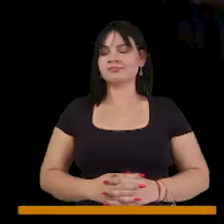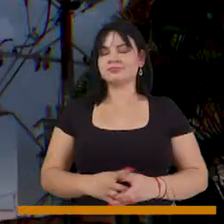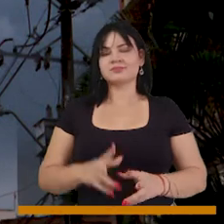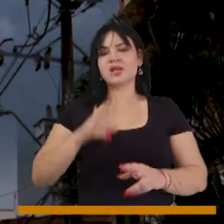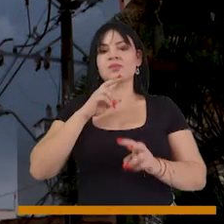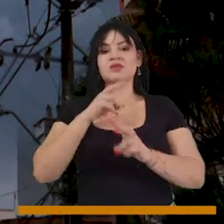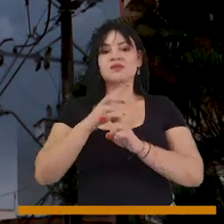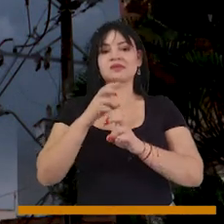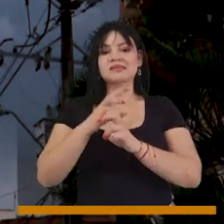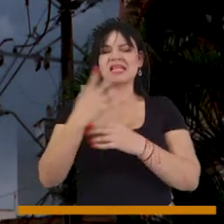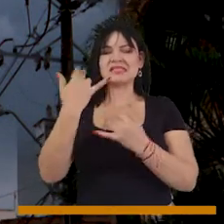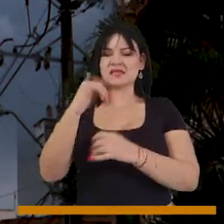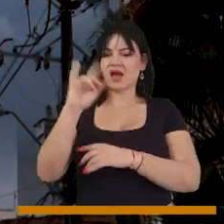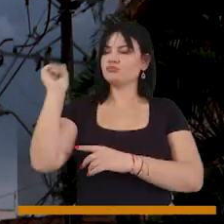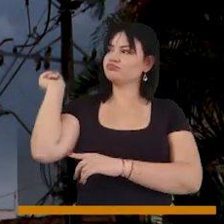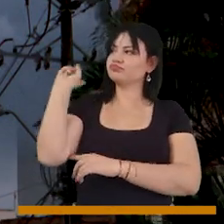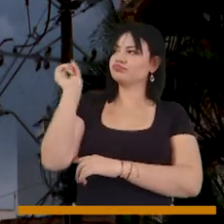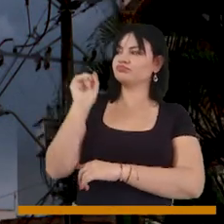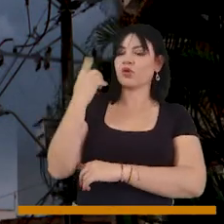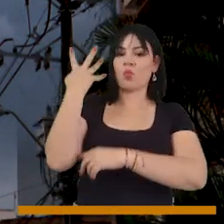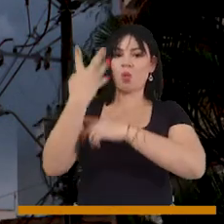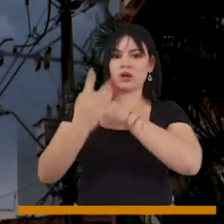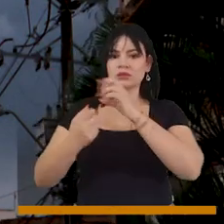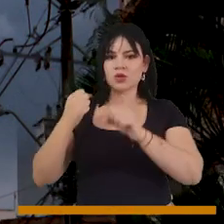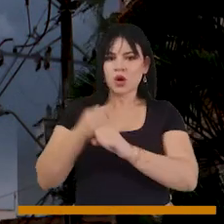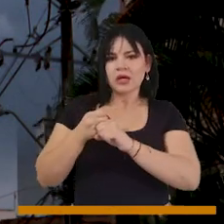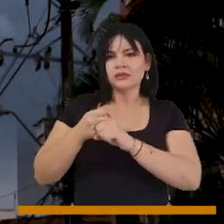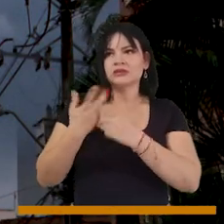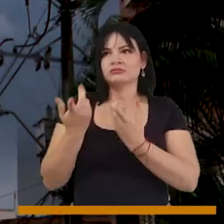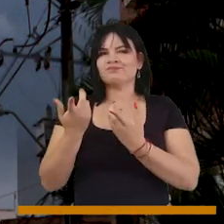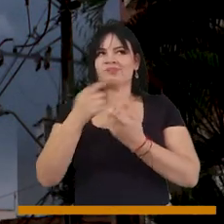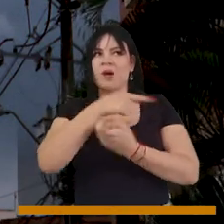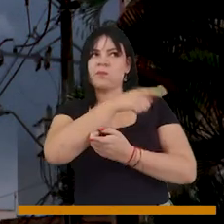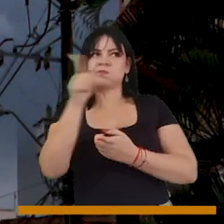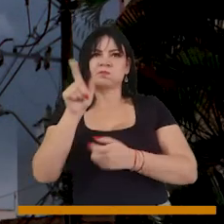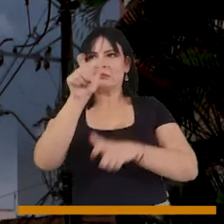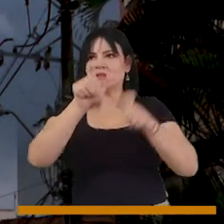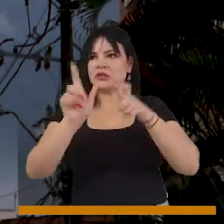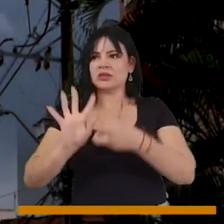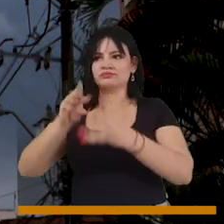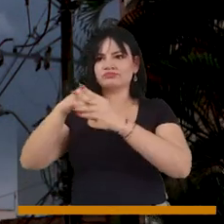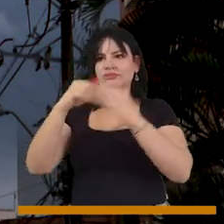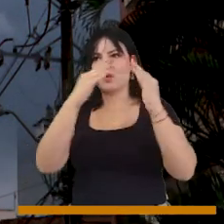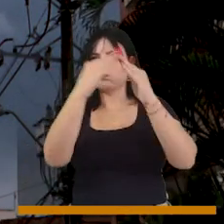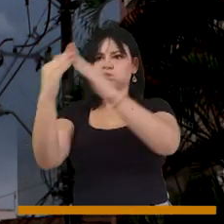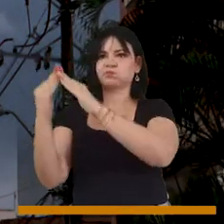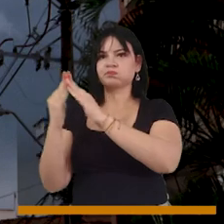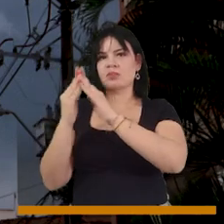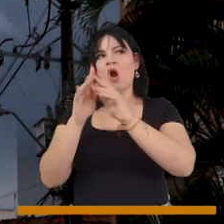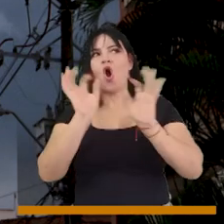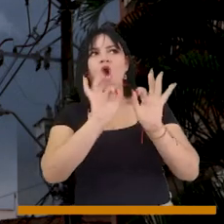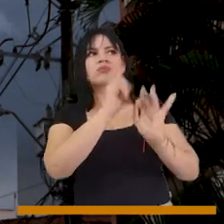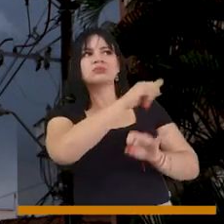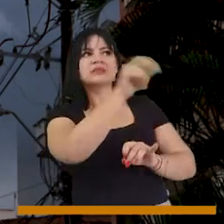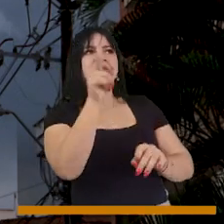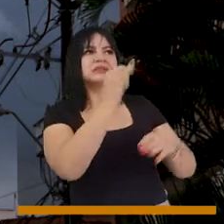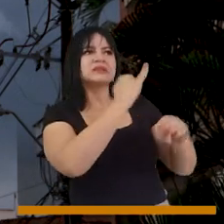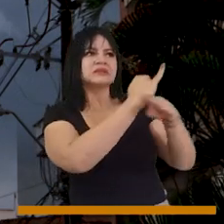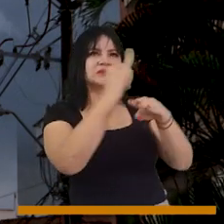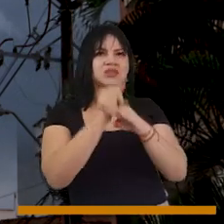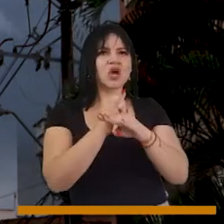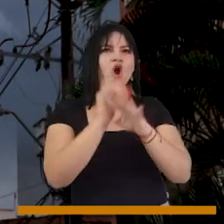Es una situación bastante compleja. Llevamos más de cuatro años donde la comunidad de residencia, la comunidad